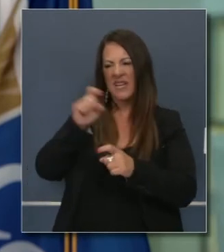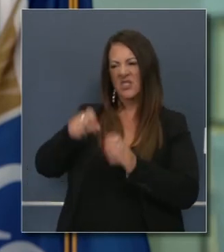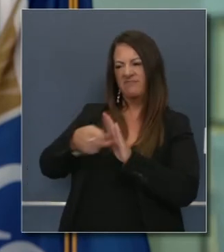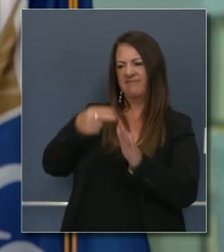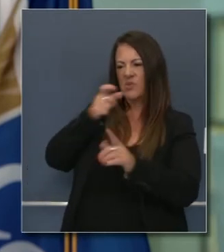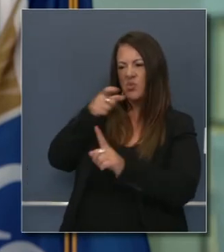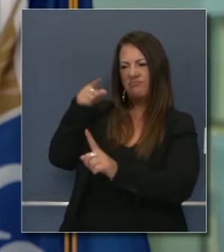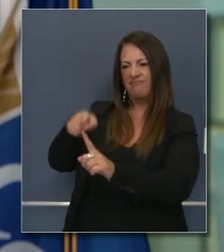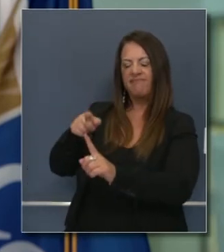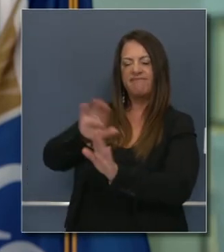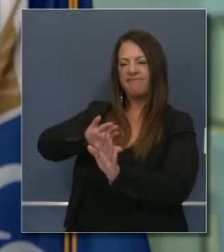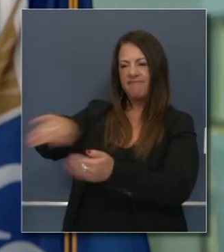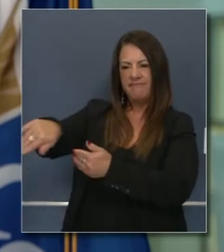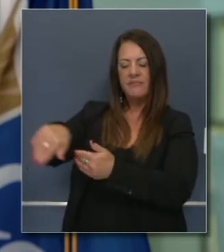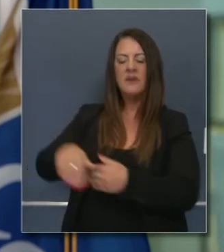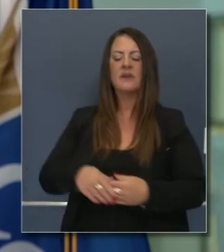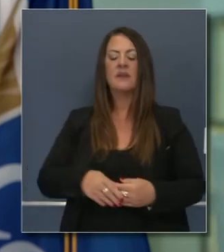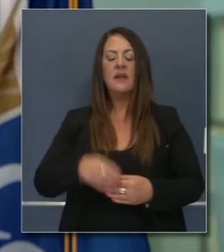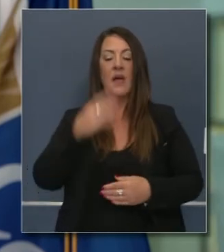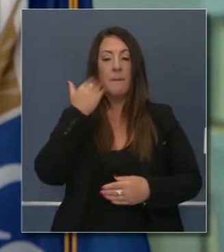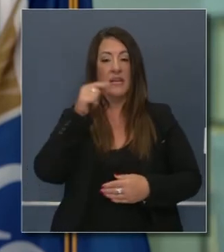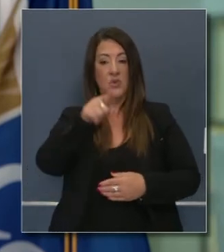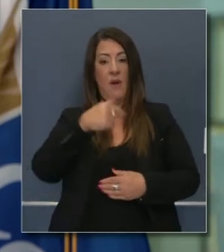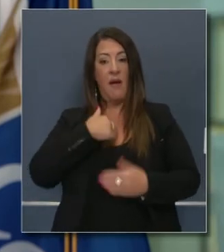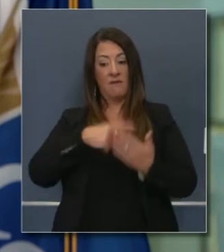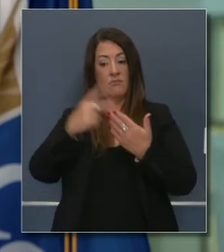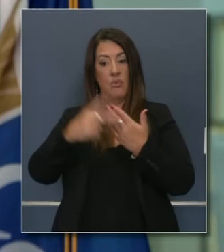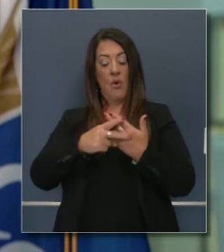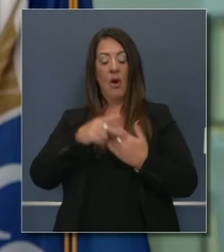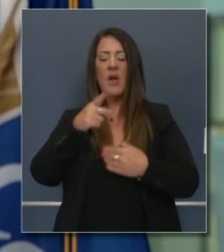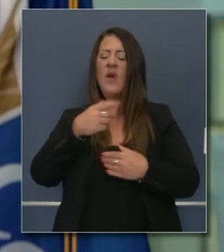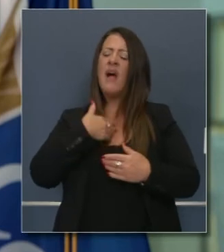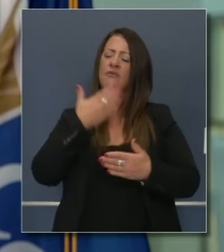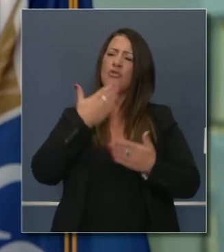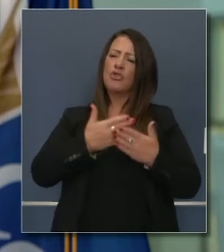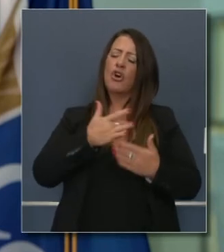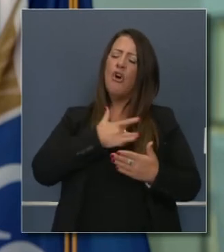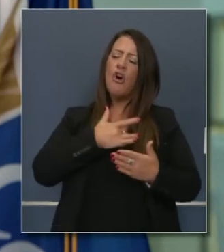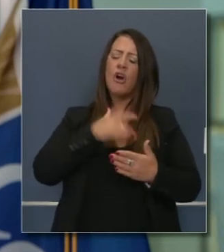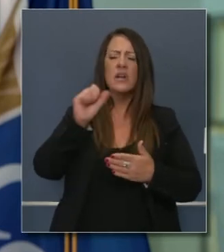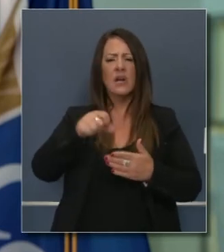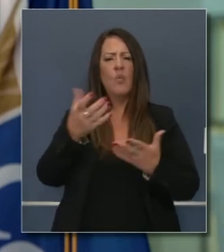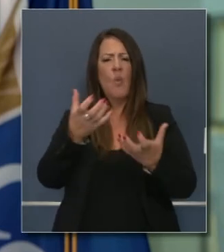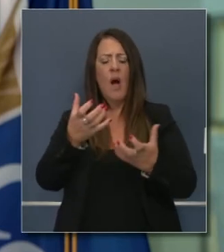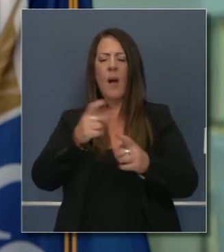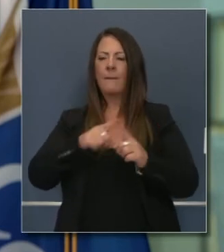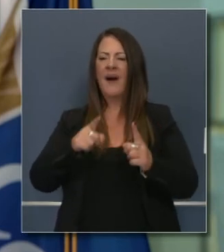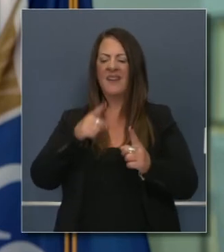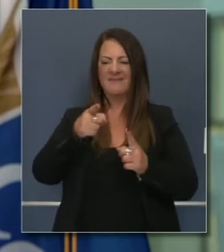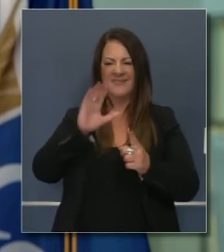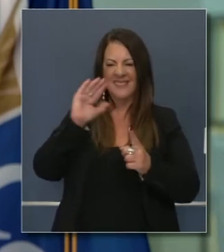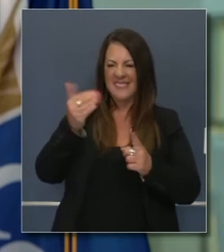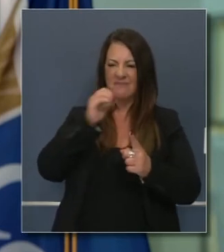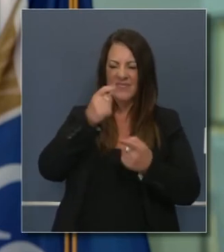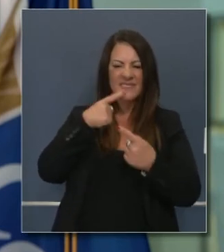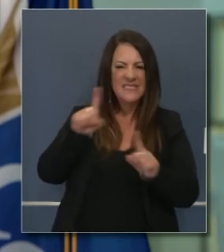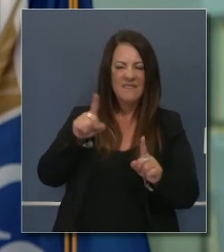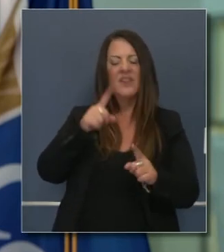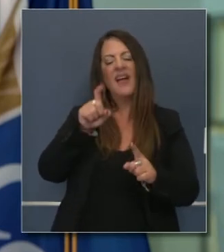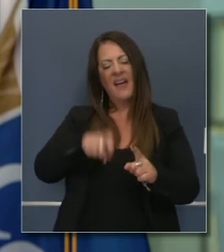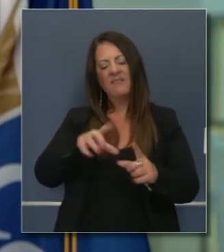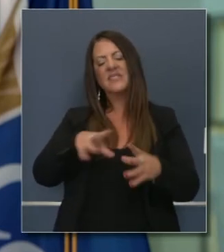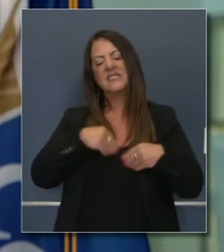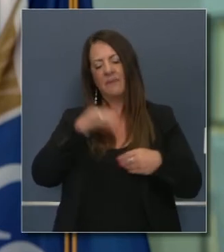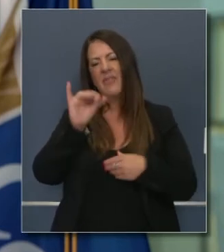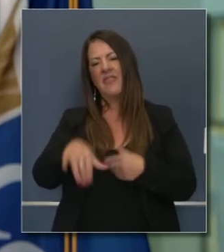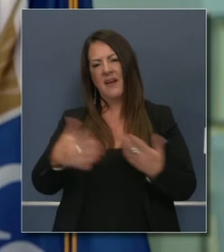mencionarlos. Solo porque tiene usted un programa, solo porque usted tiene buenas intenciones, no quiere decir que está produciendo resultados reales. De modo que